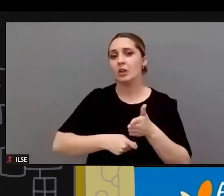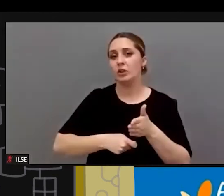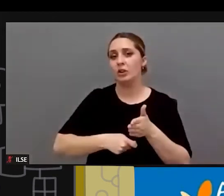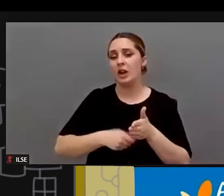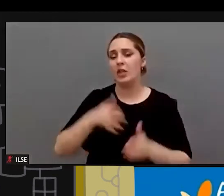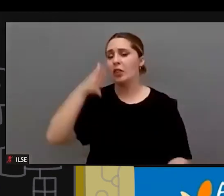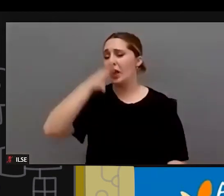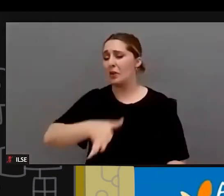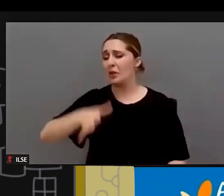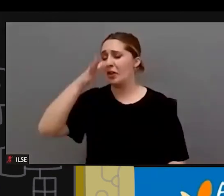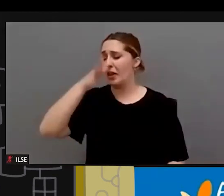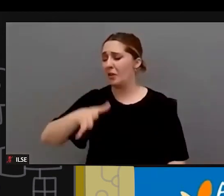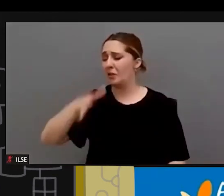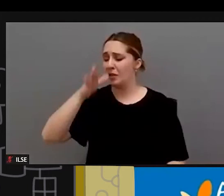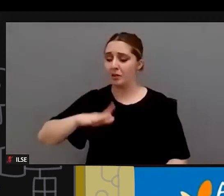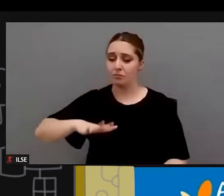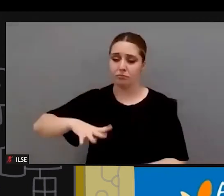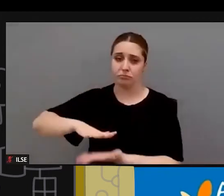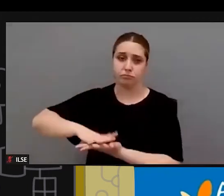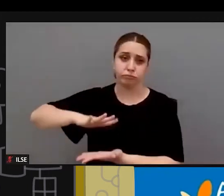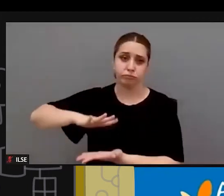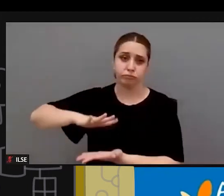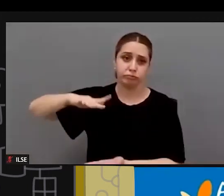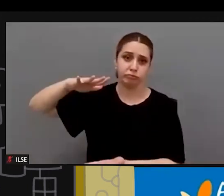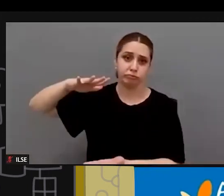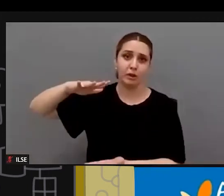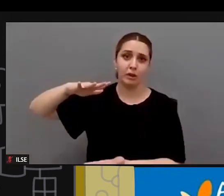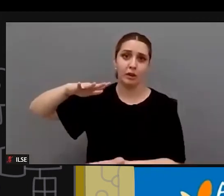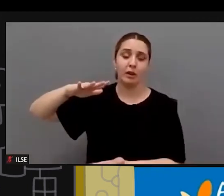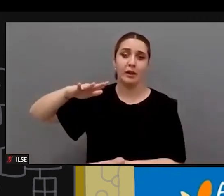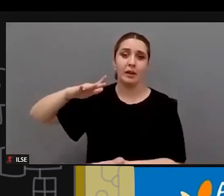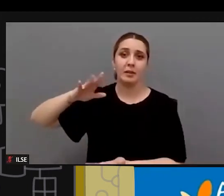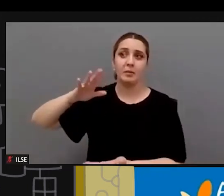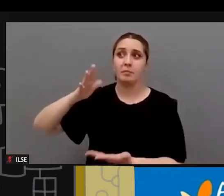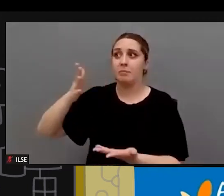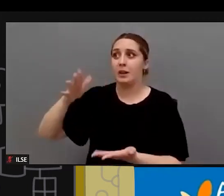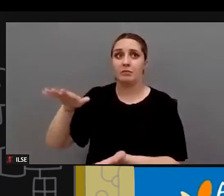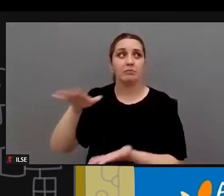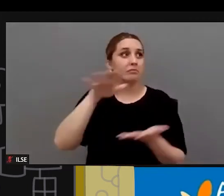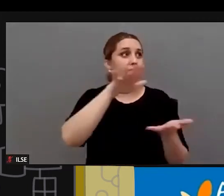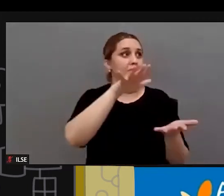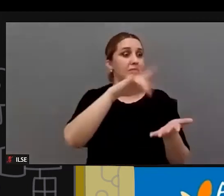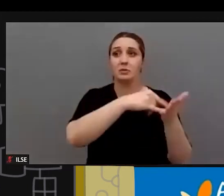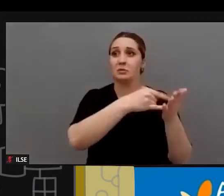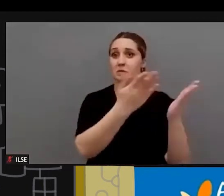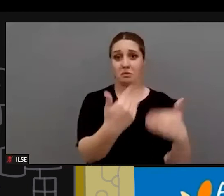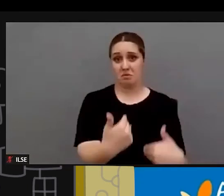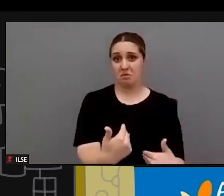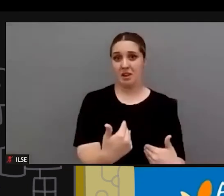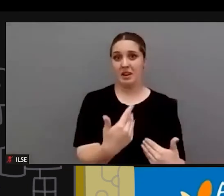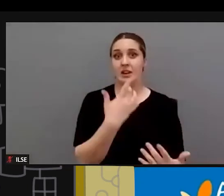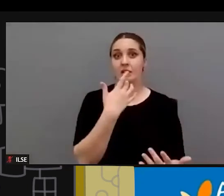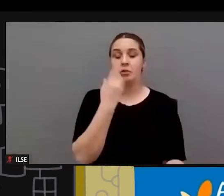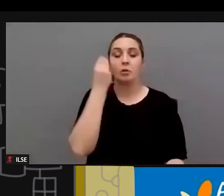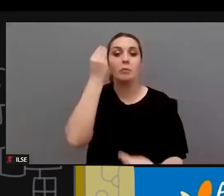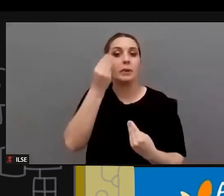denuncias que ya se está consiguiendo que se hagan pero que no llegan nunca a ningún lado por ejemplo pues a mí me parece